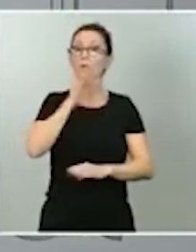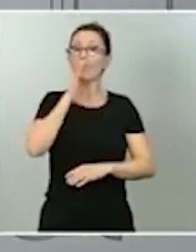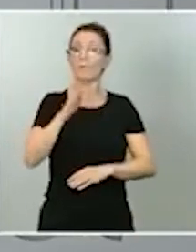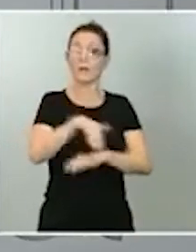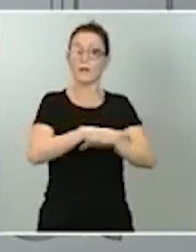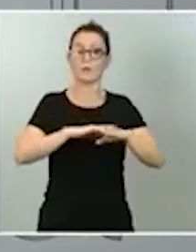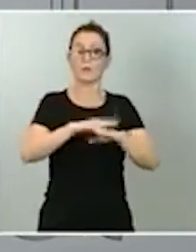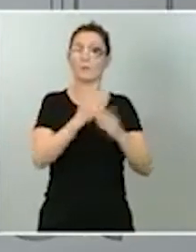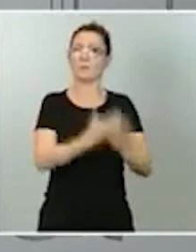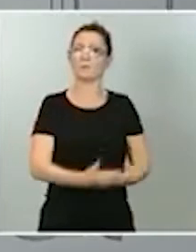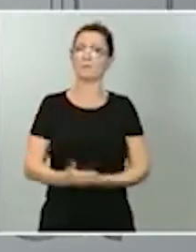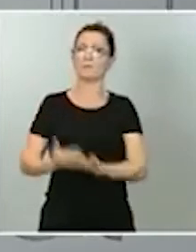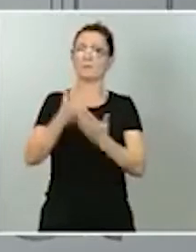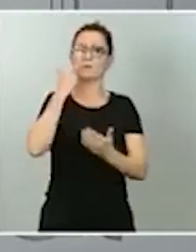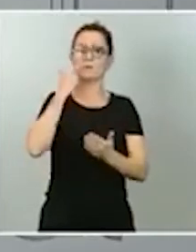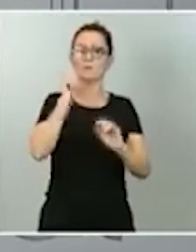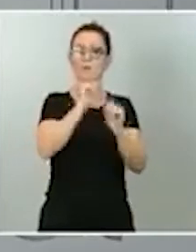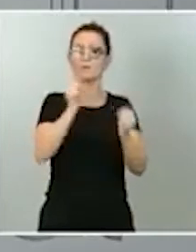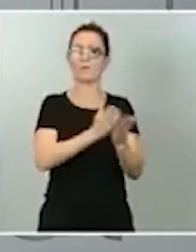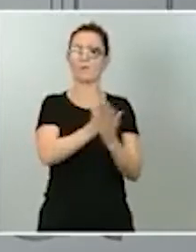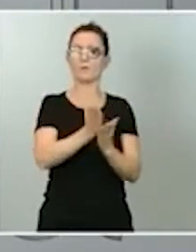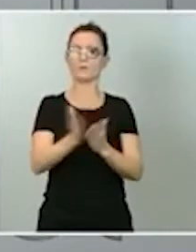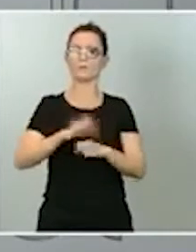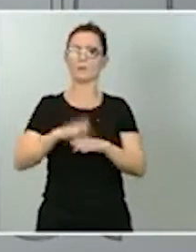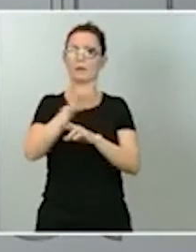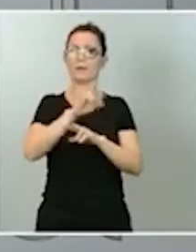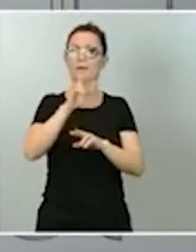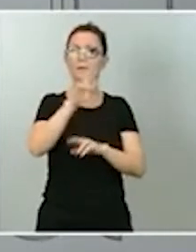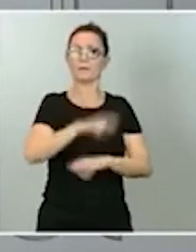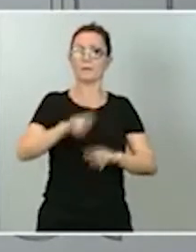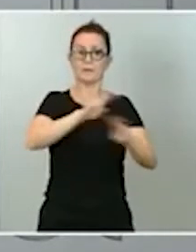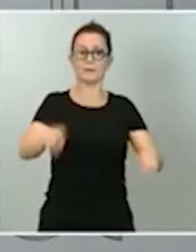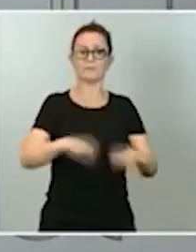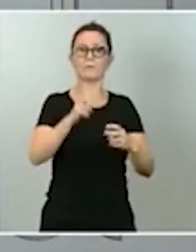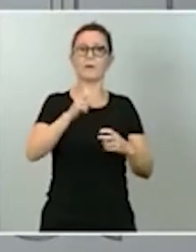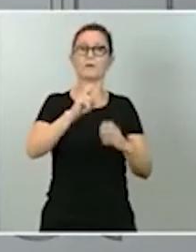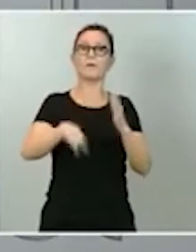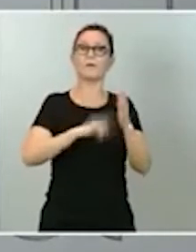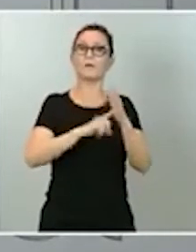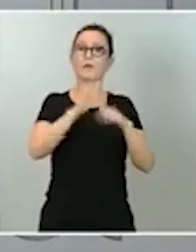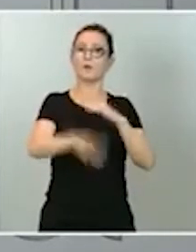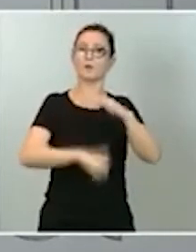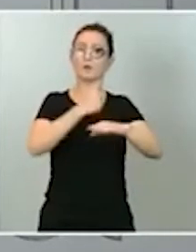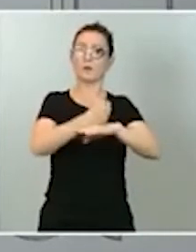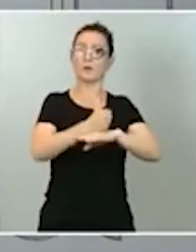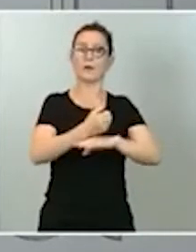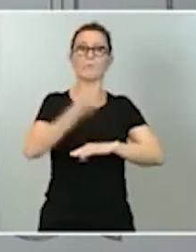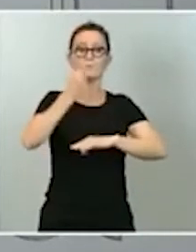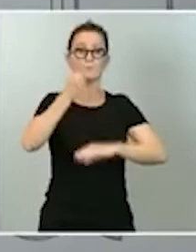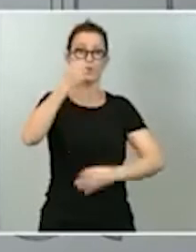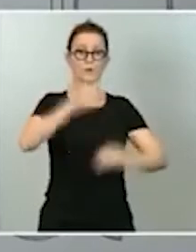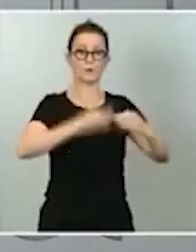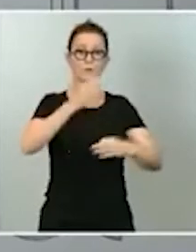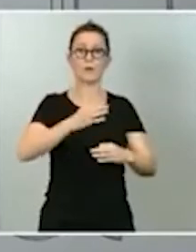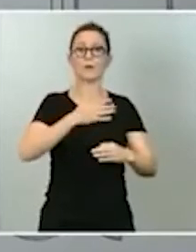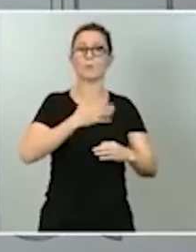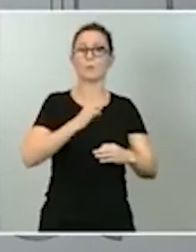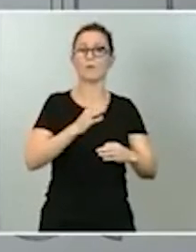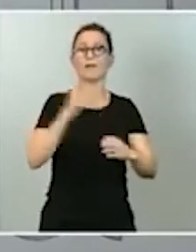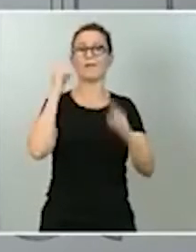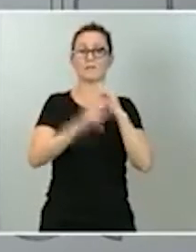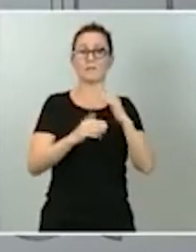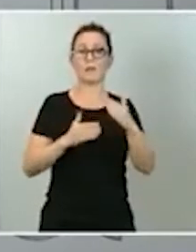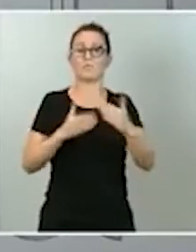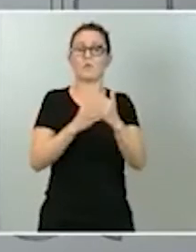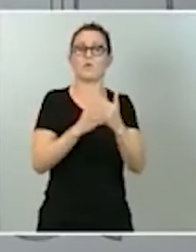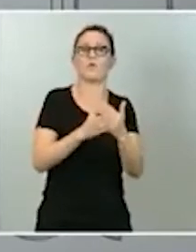fórmulas para reformar la ley orgánica del Poder Judicial y que permitan evitar estos bloqueos que deterioran